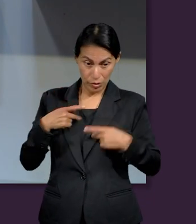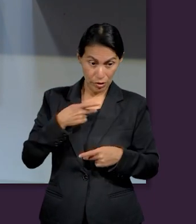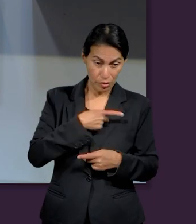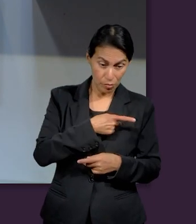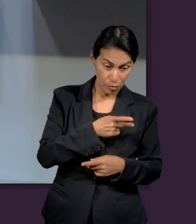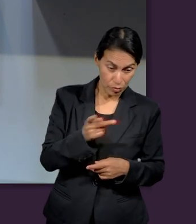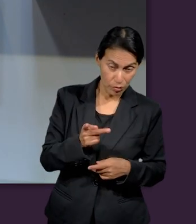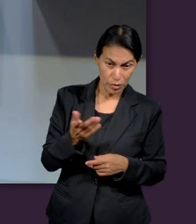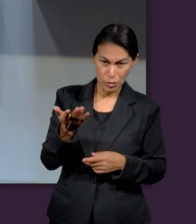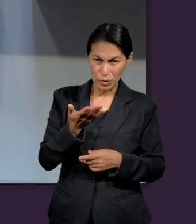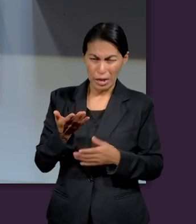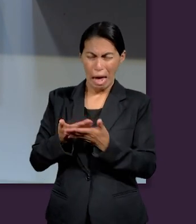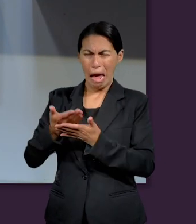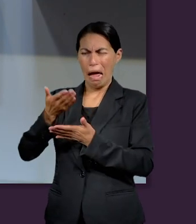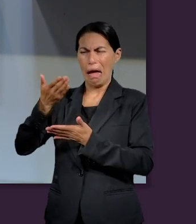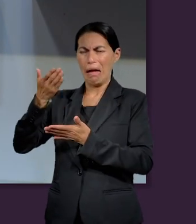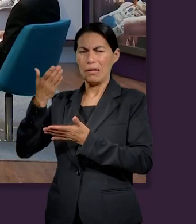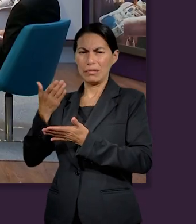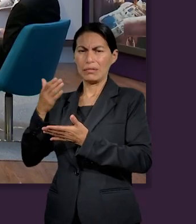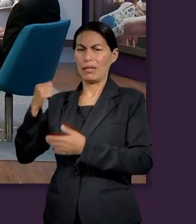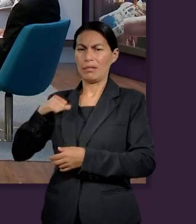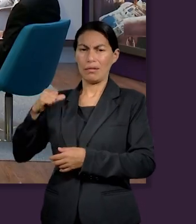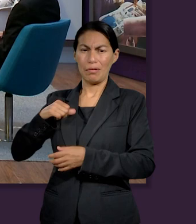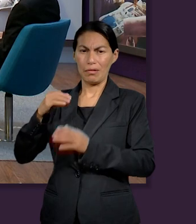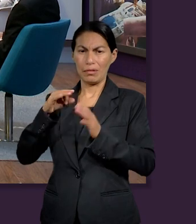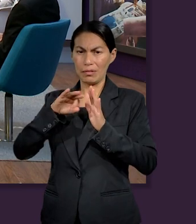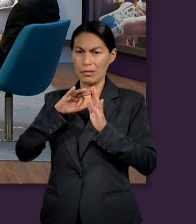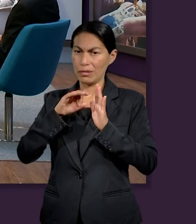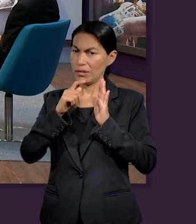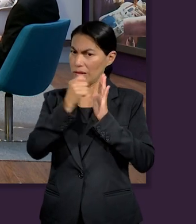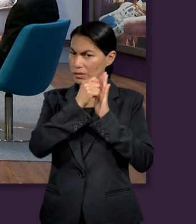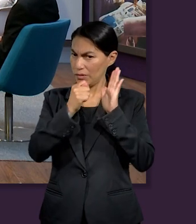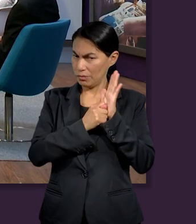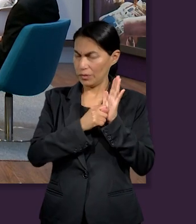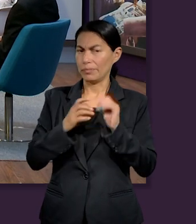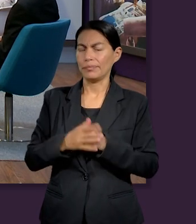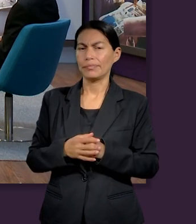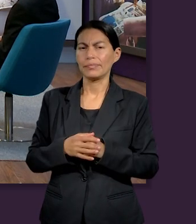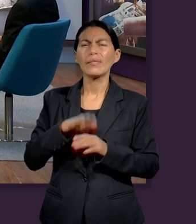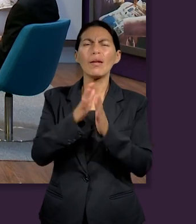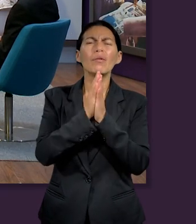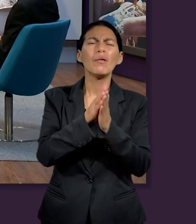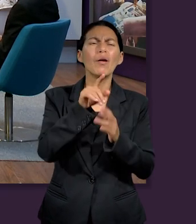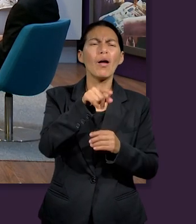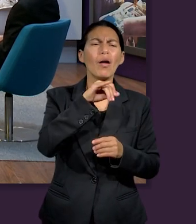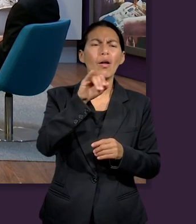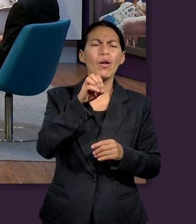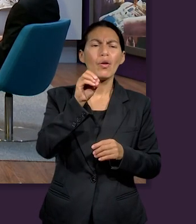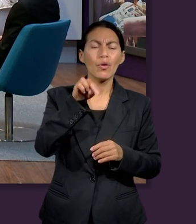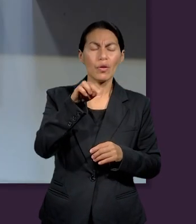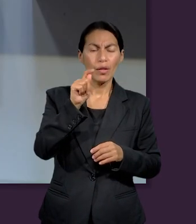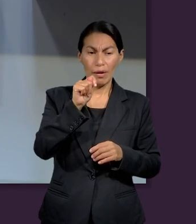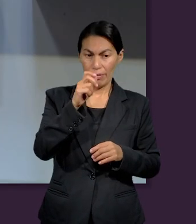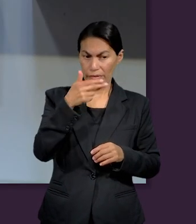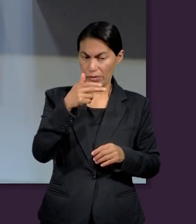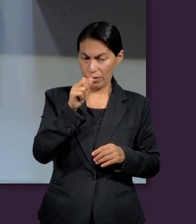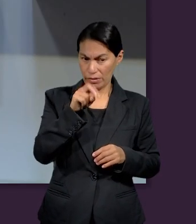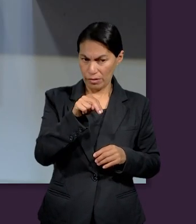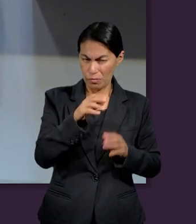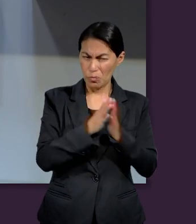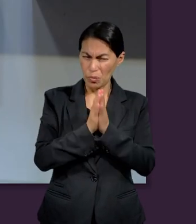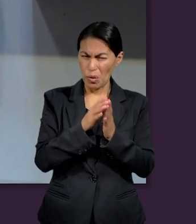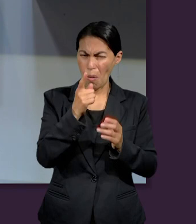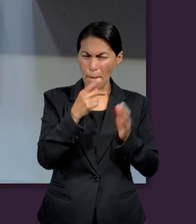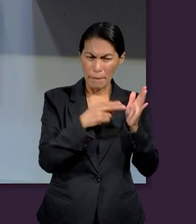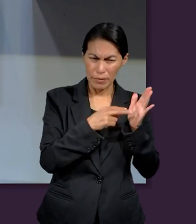pobres desde el Antiguo Testamento. Jonathan, ¿pudieras leernos por ahí por lo menos un texto del